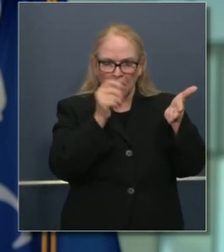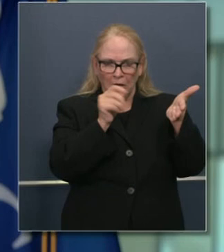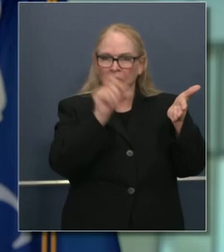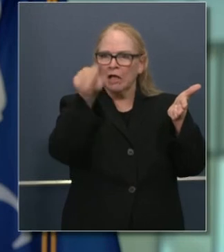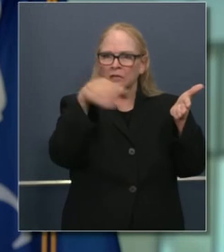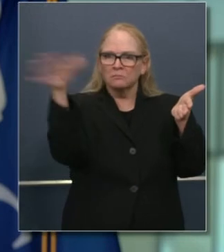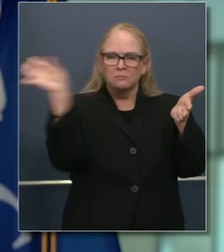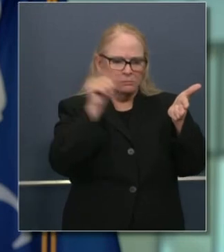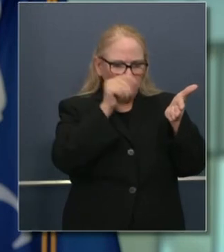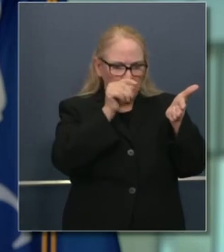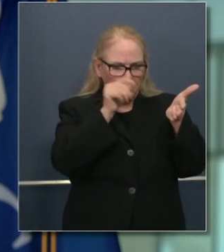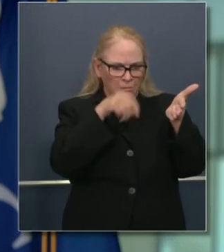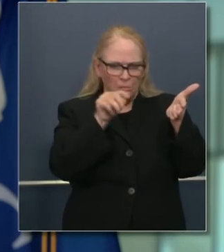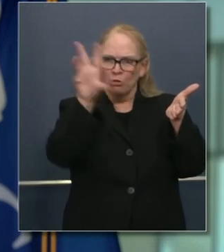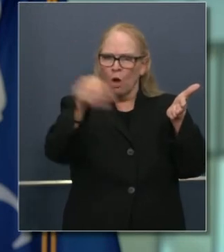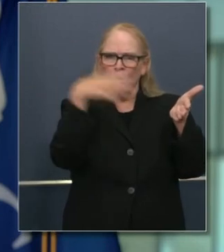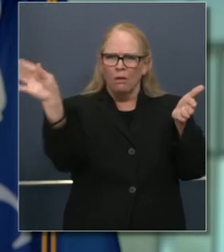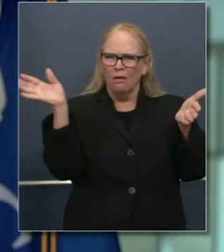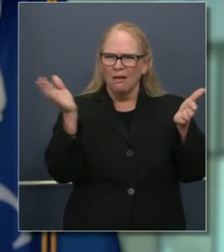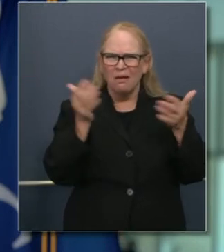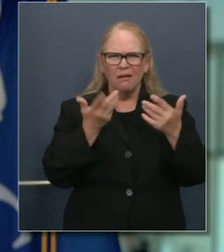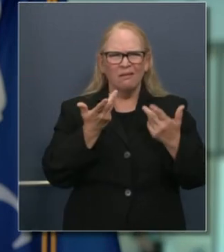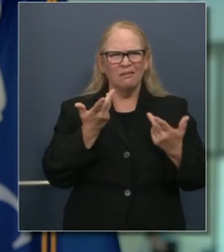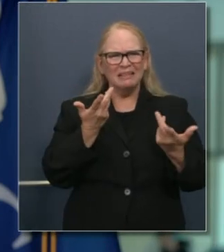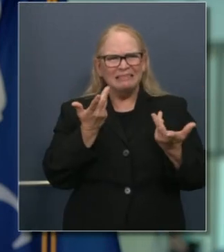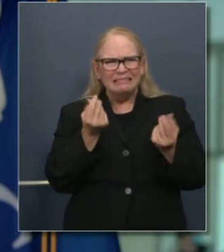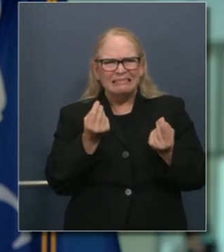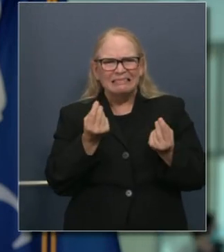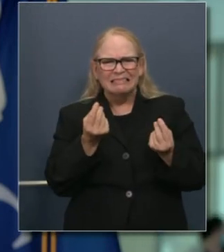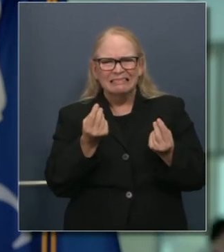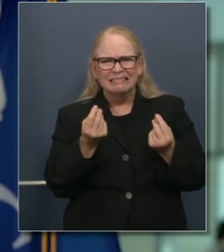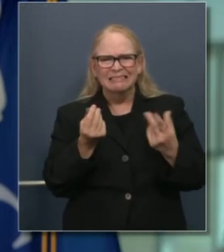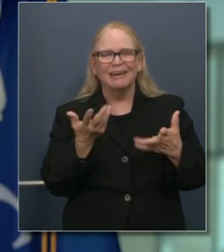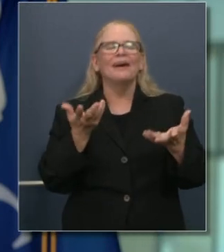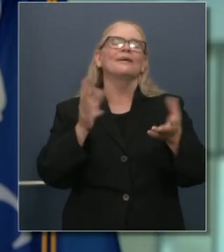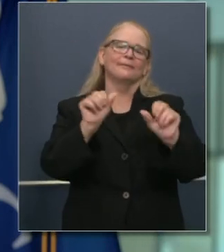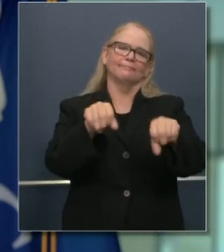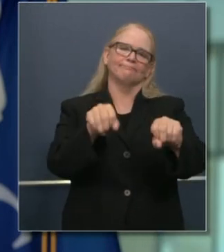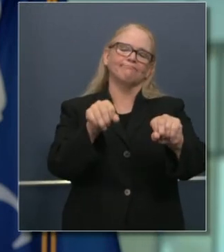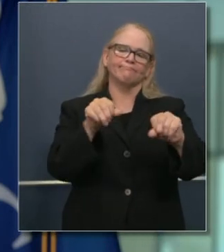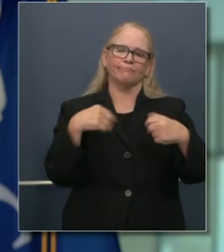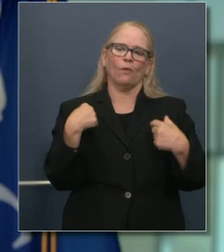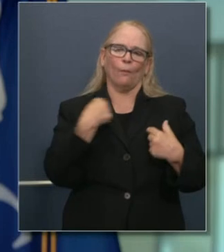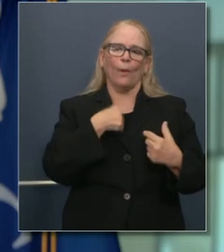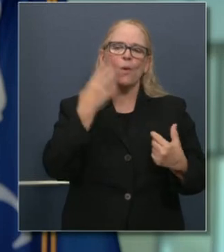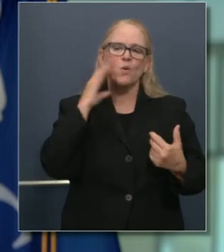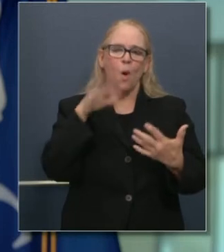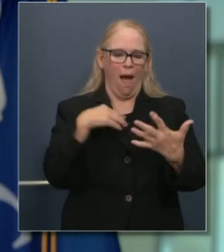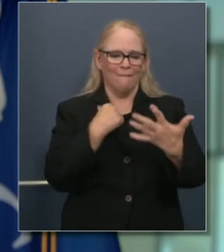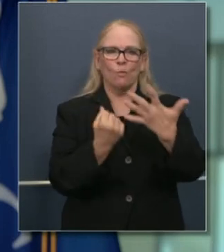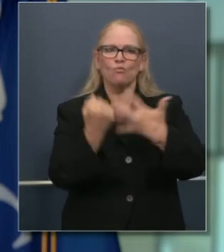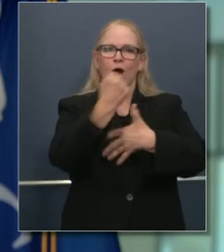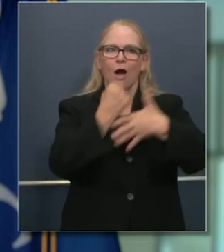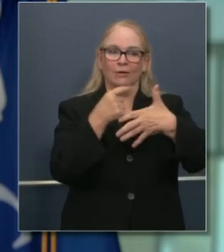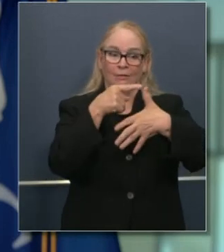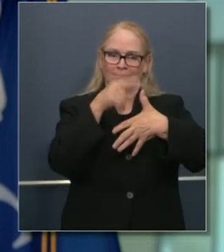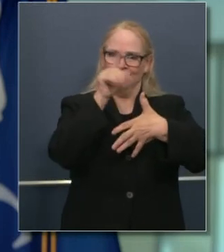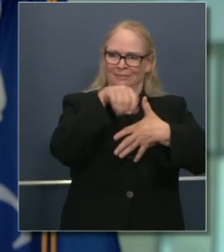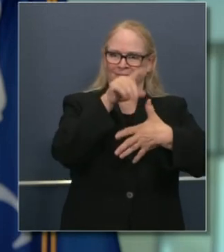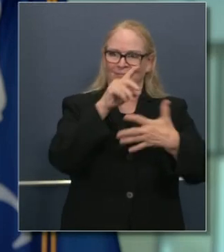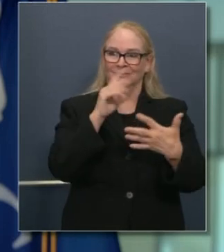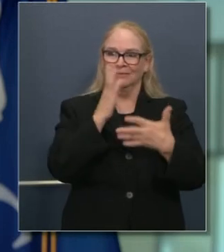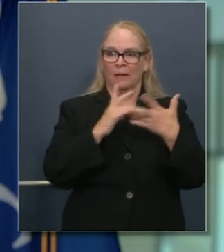Sí. En cuanto a la última información en la fuerza operativa de intervención para crear